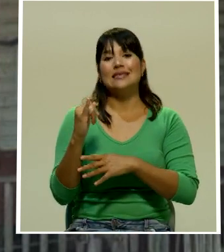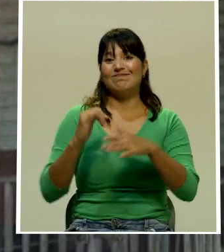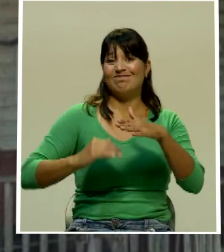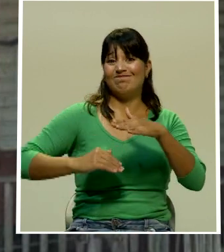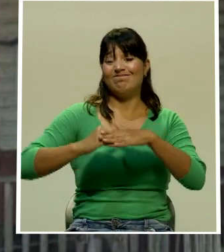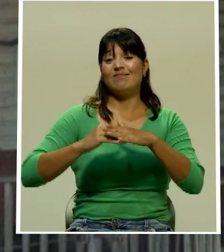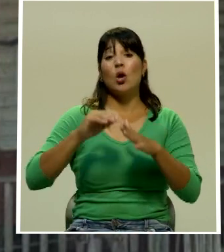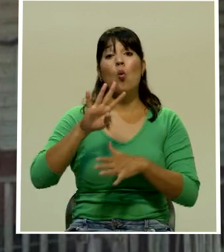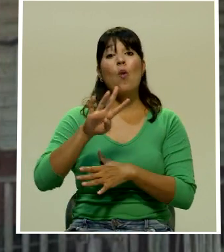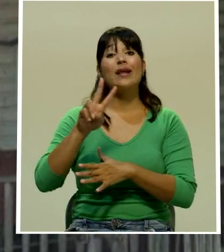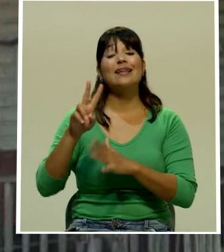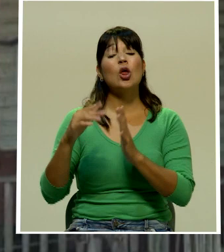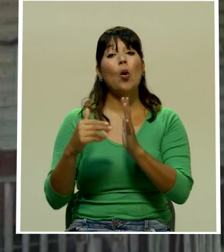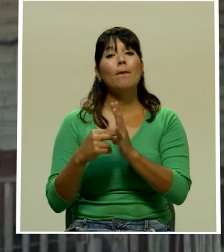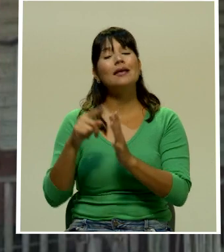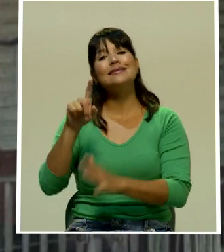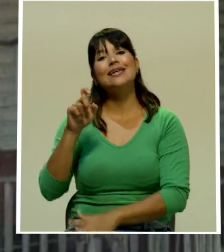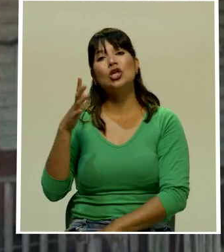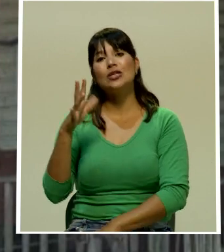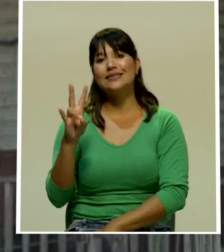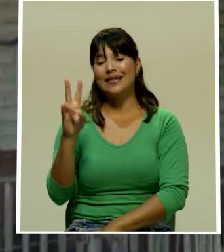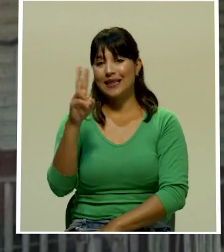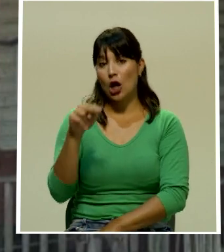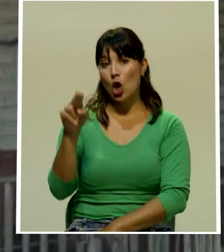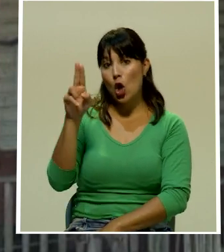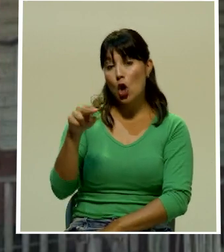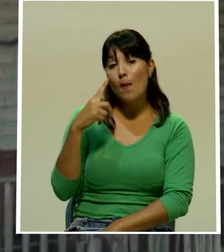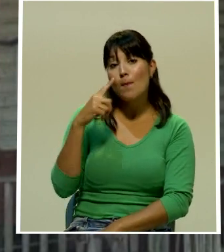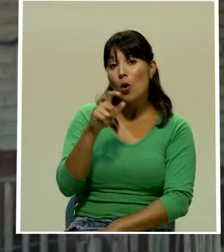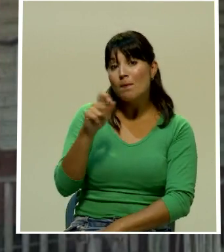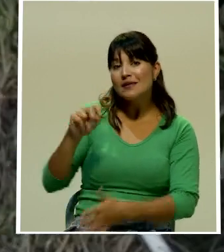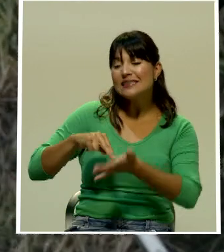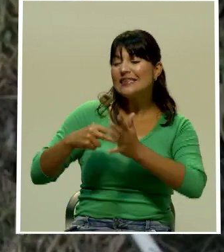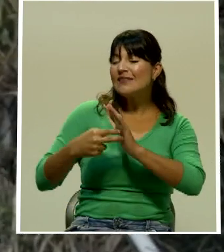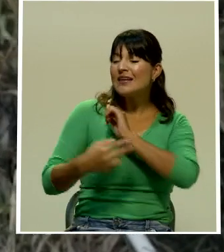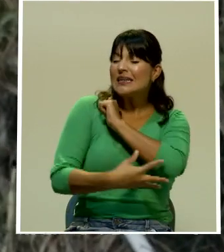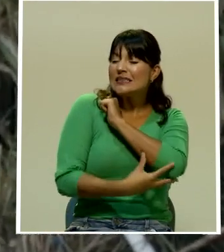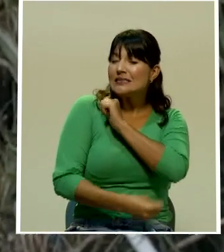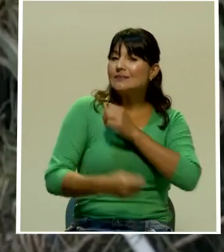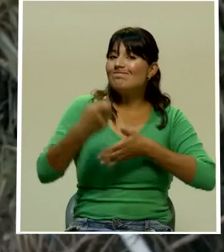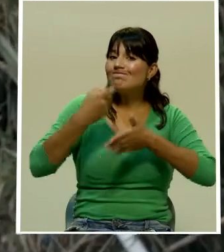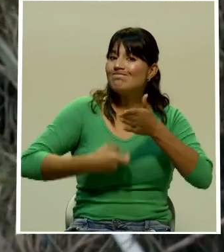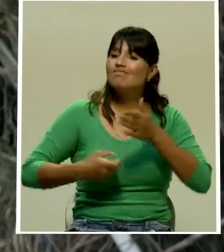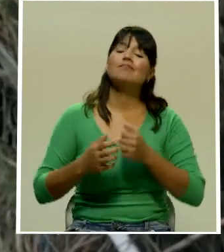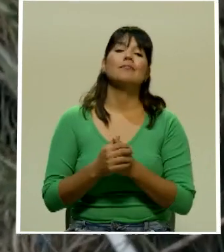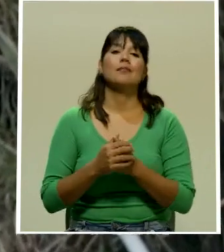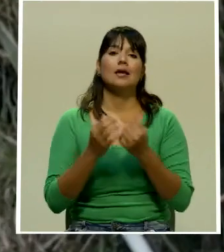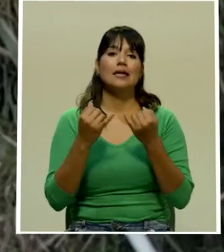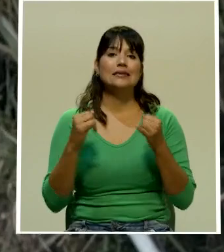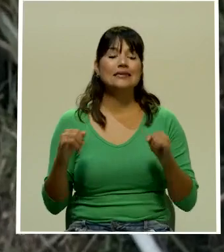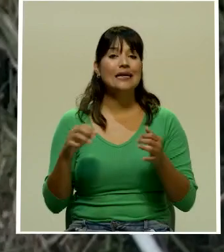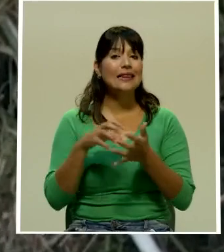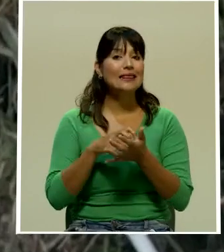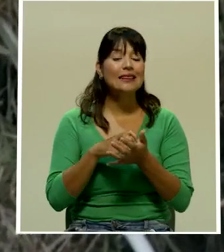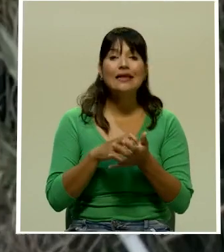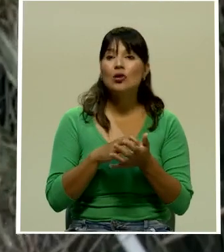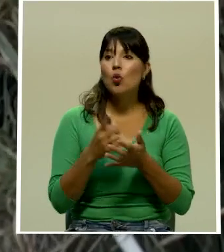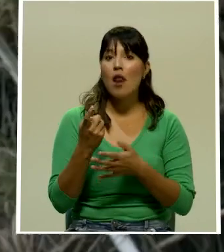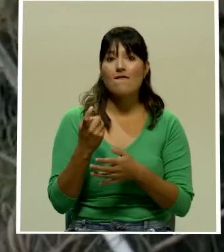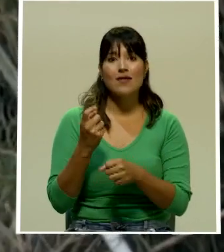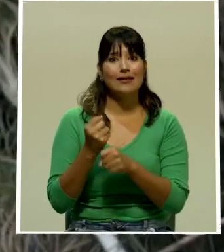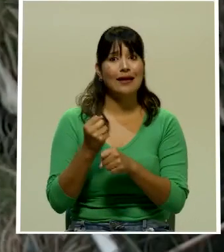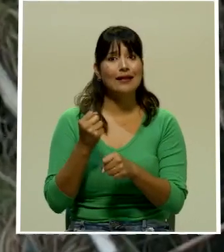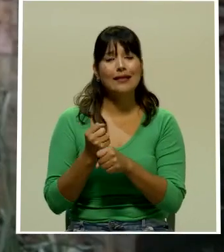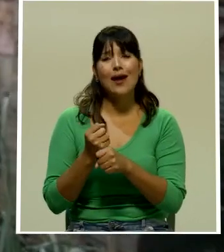los 42.117 colones, es pobreza extrema. Sin duda alguna, el desempleo ha sido un